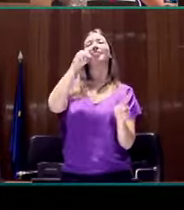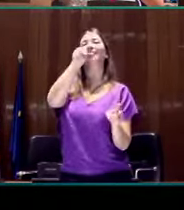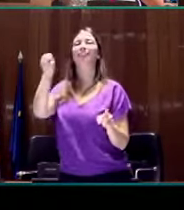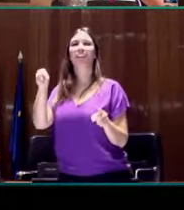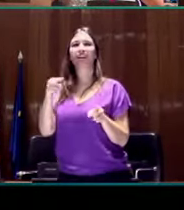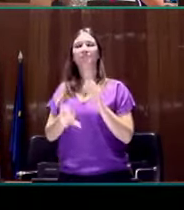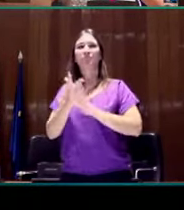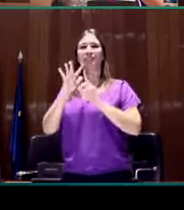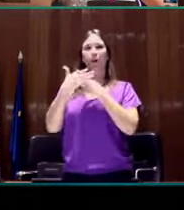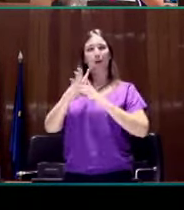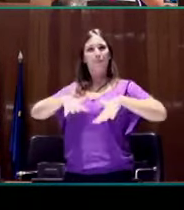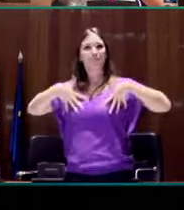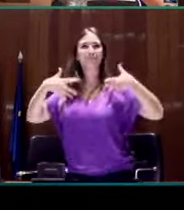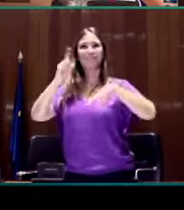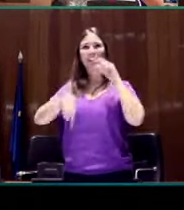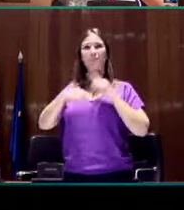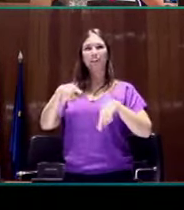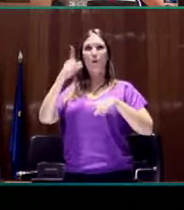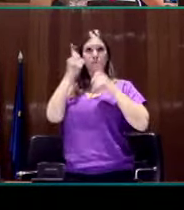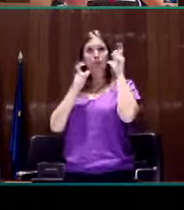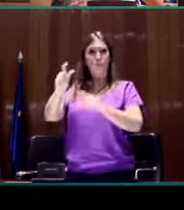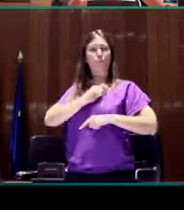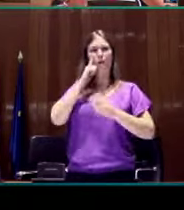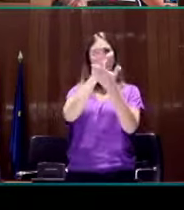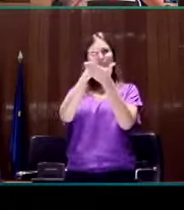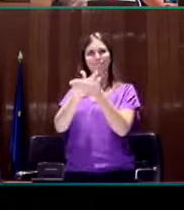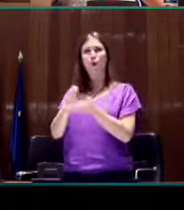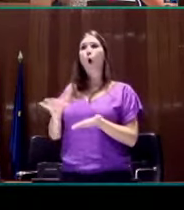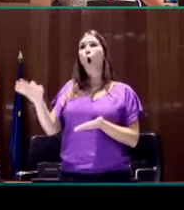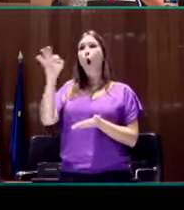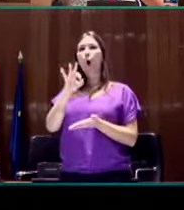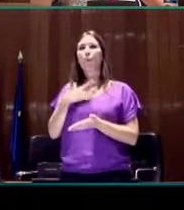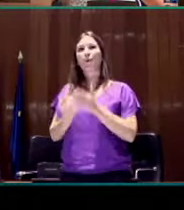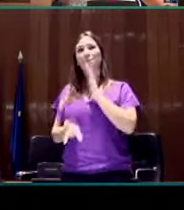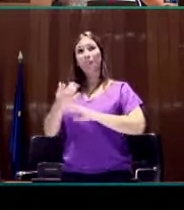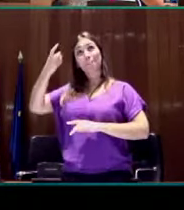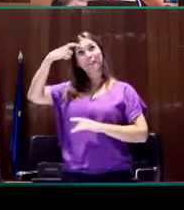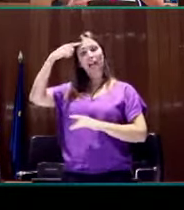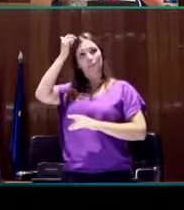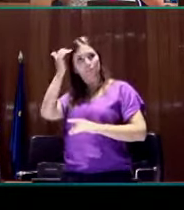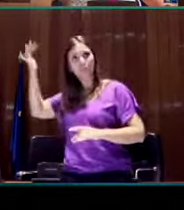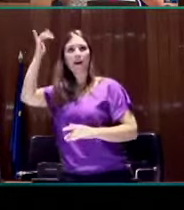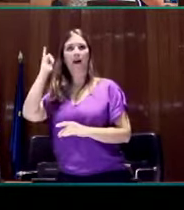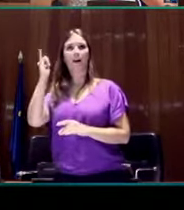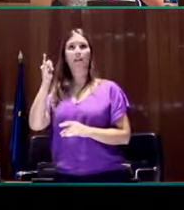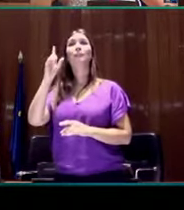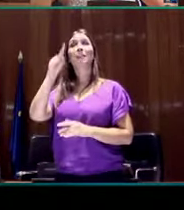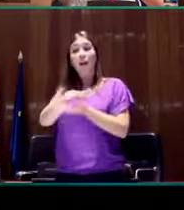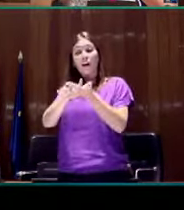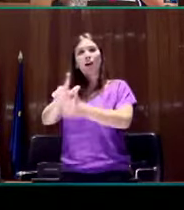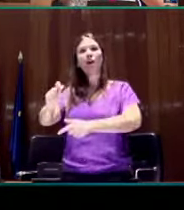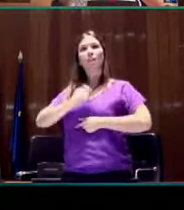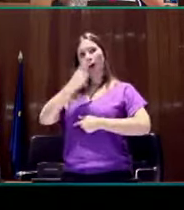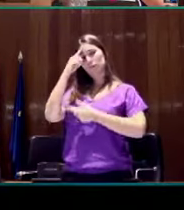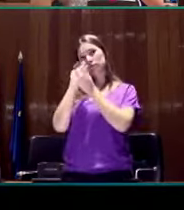y crear estados emocionales a través de la expresión facial o generar y rotar imágenes mentales, sino que además permite modificar